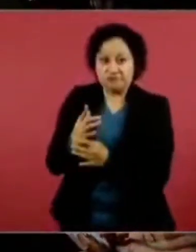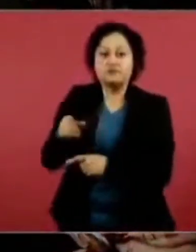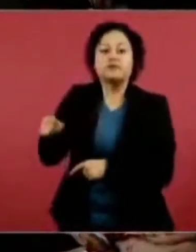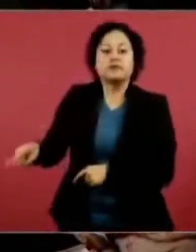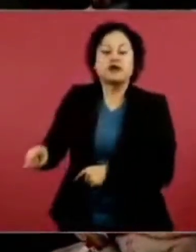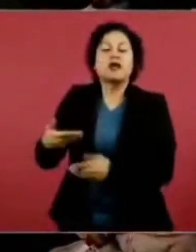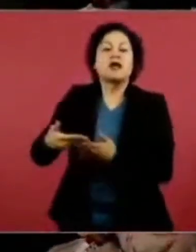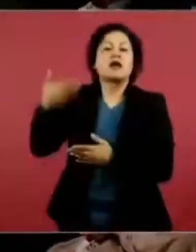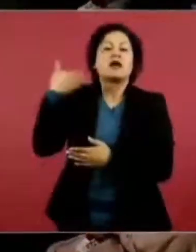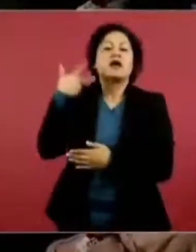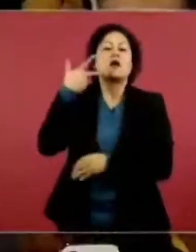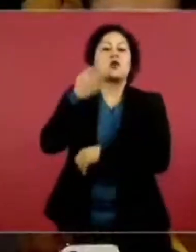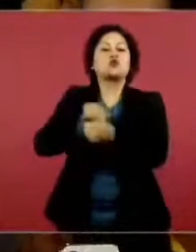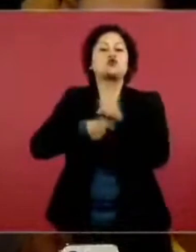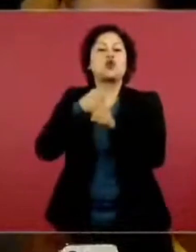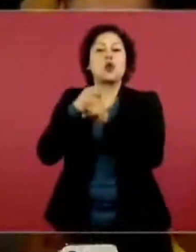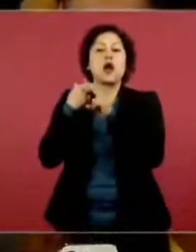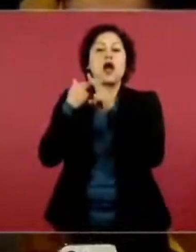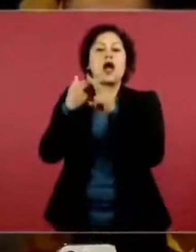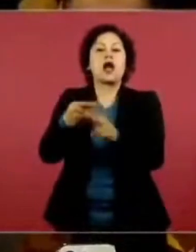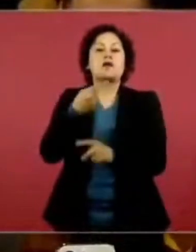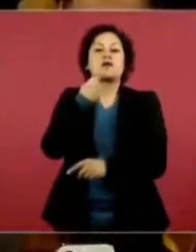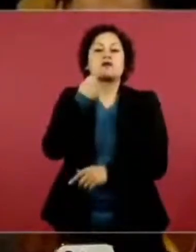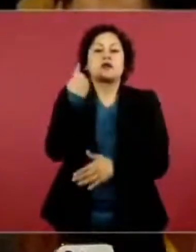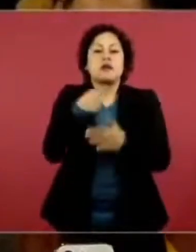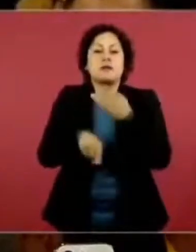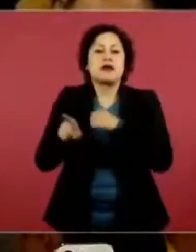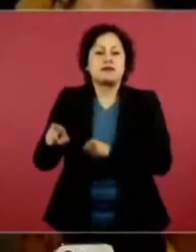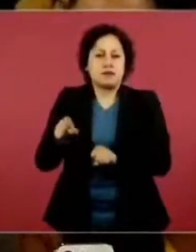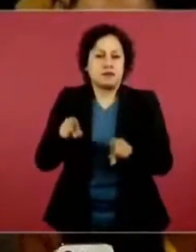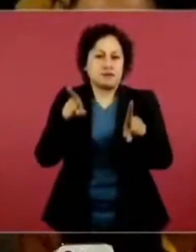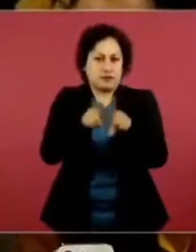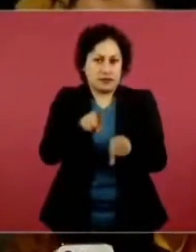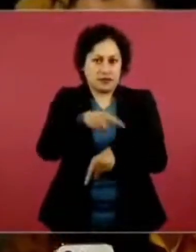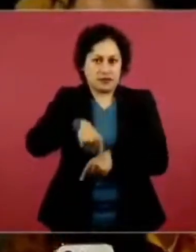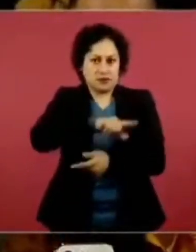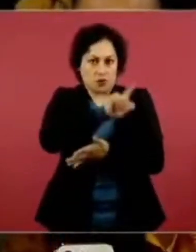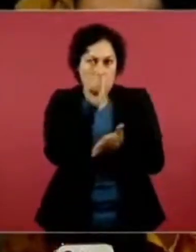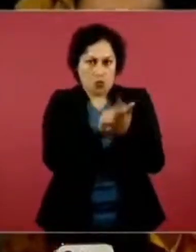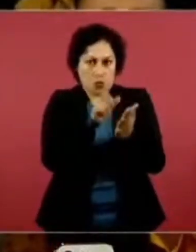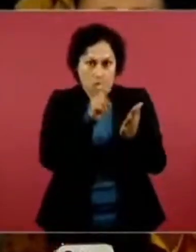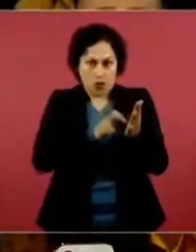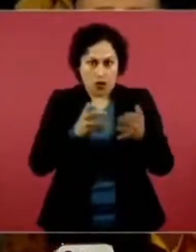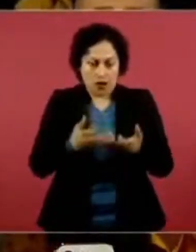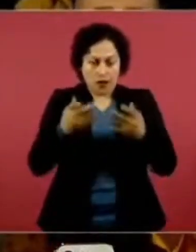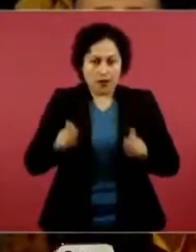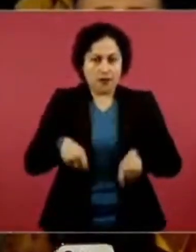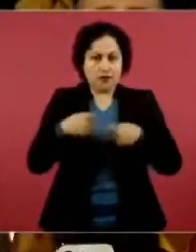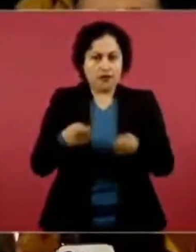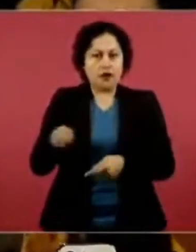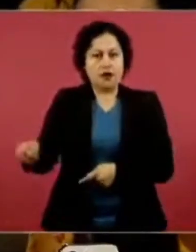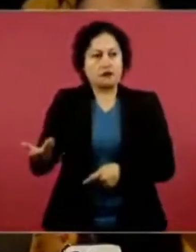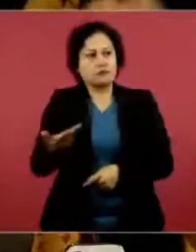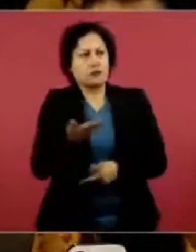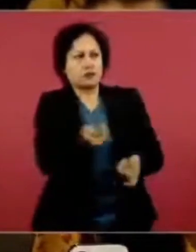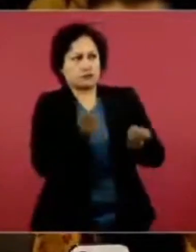hace ocho años a la Seratu, antes de la reforma agraria, y está solicitando al gobierno federal que le pague una indemnización por esas tierras.